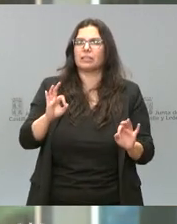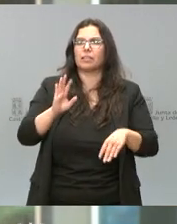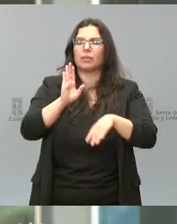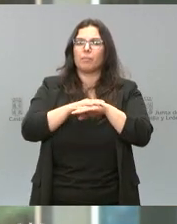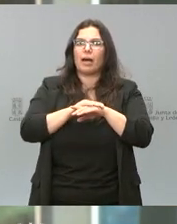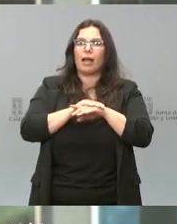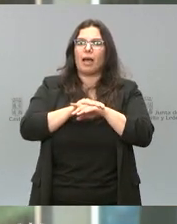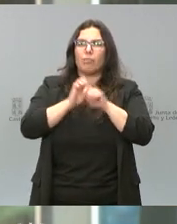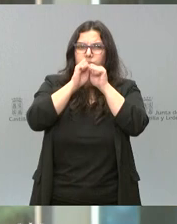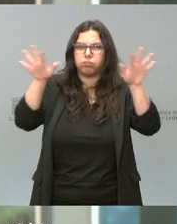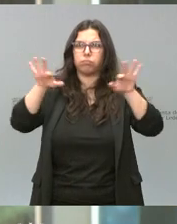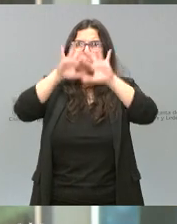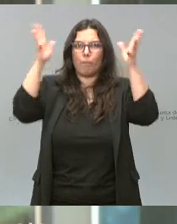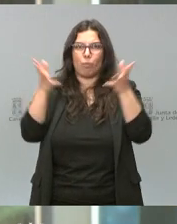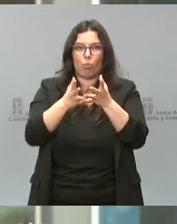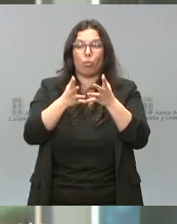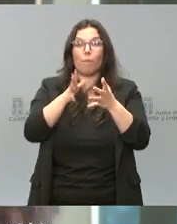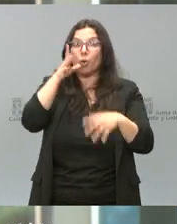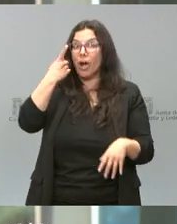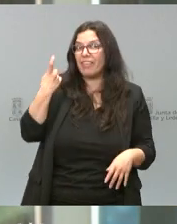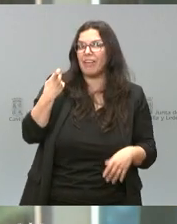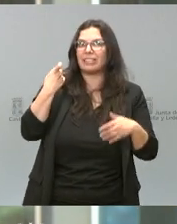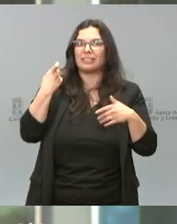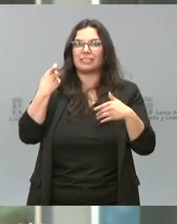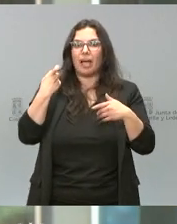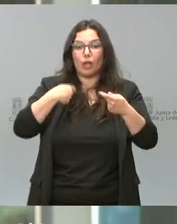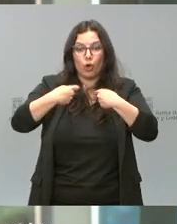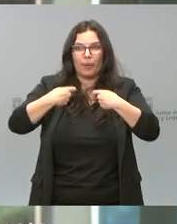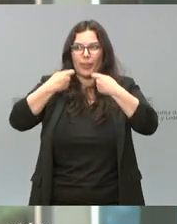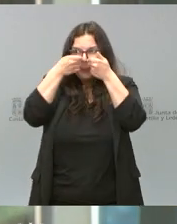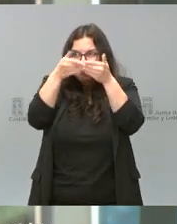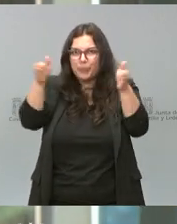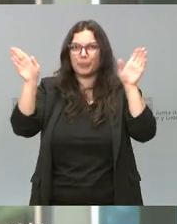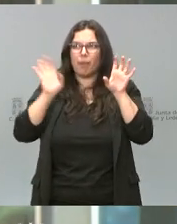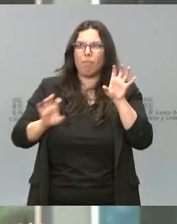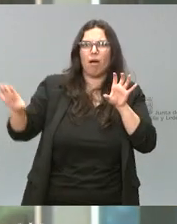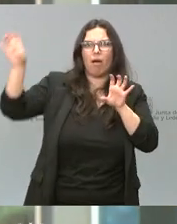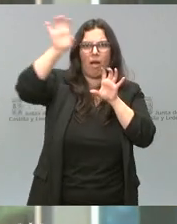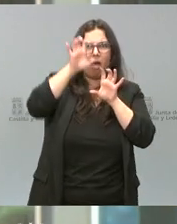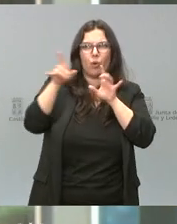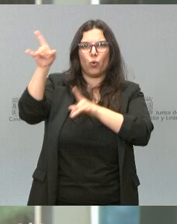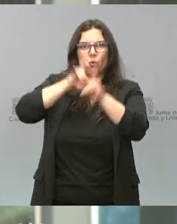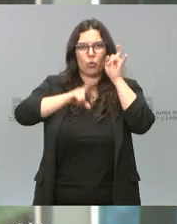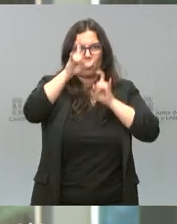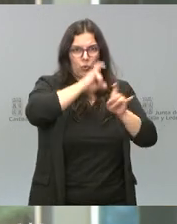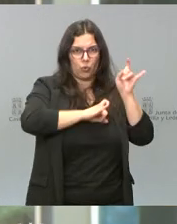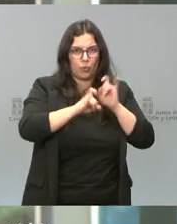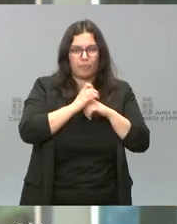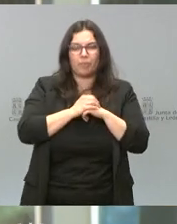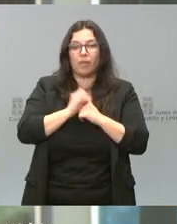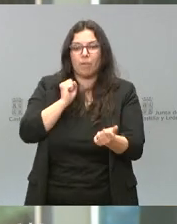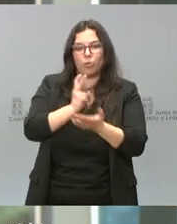internacionalización, porque es necesario abrir nuestro mercado al exterior, seguir